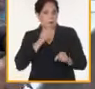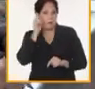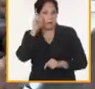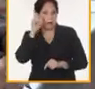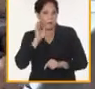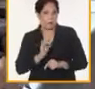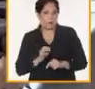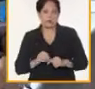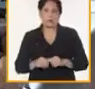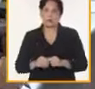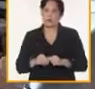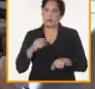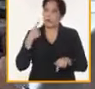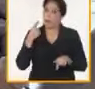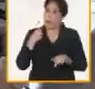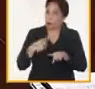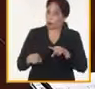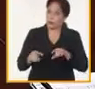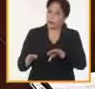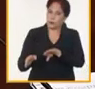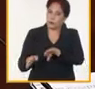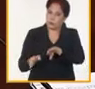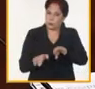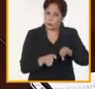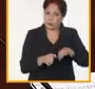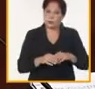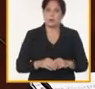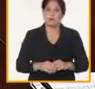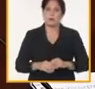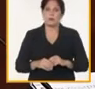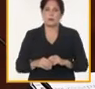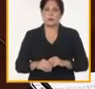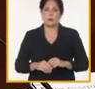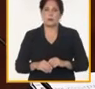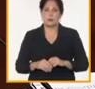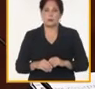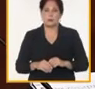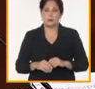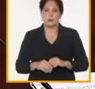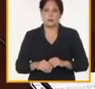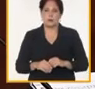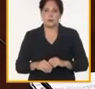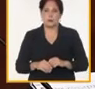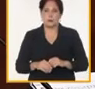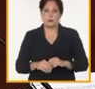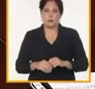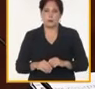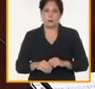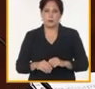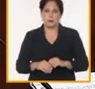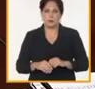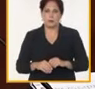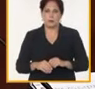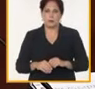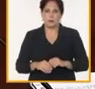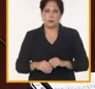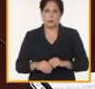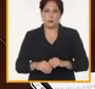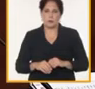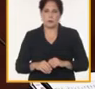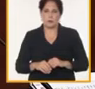el otro gran frente que yo creo que de las cosas que de alguna forma